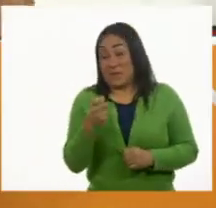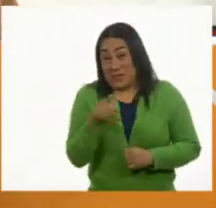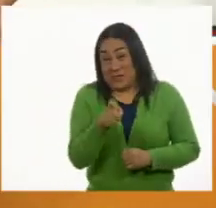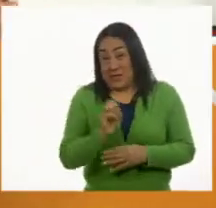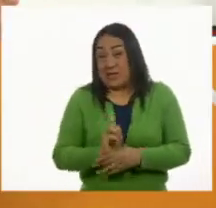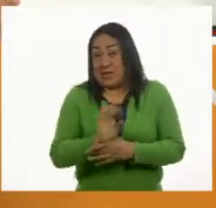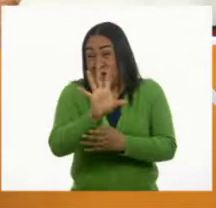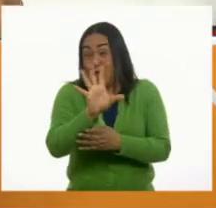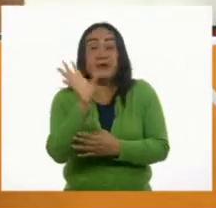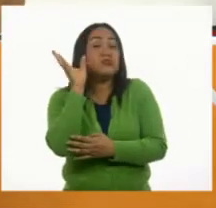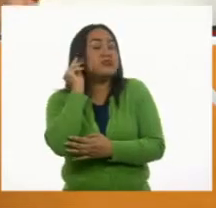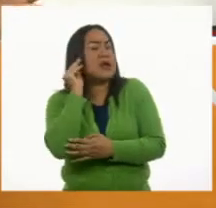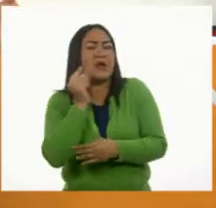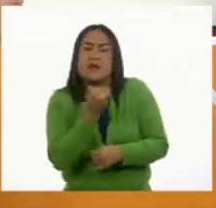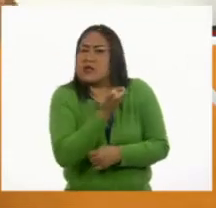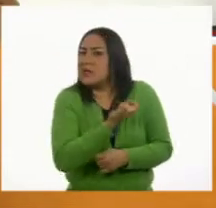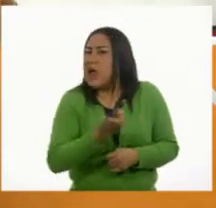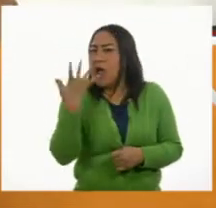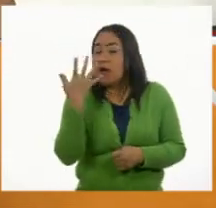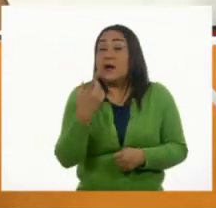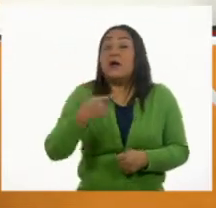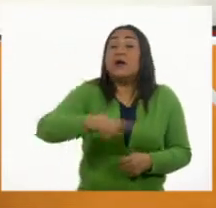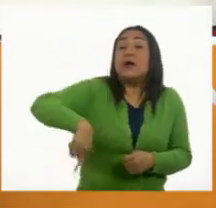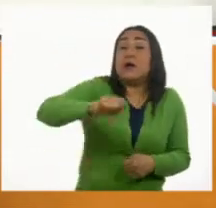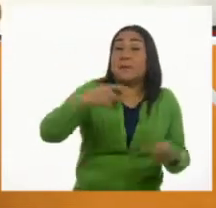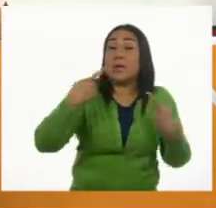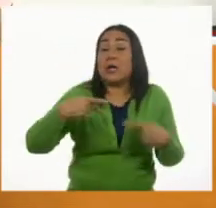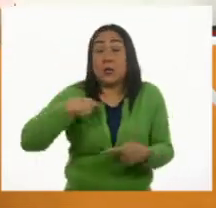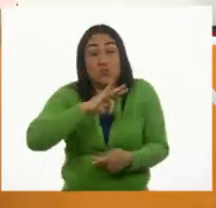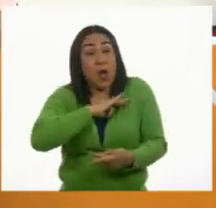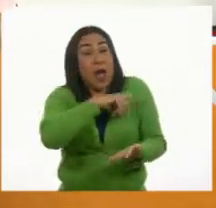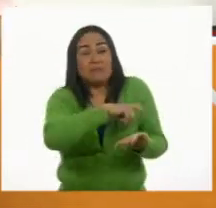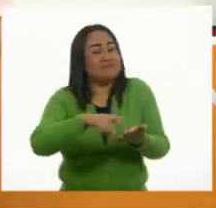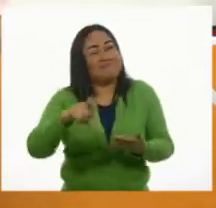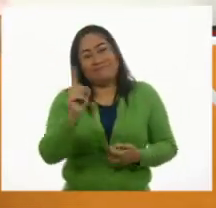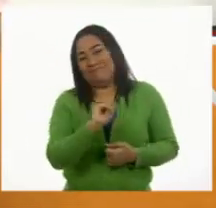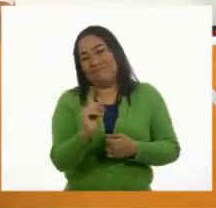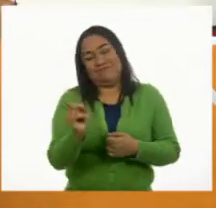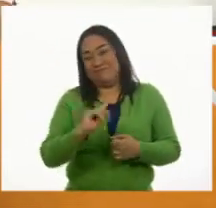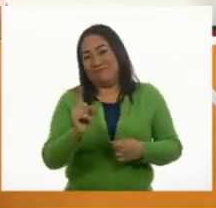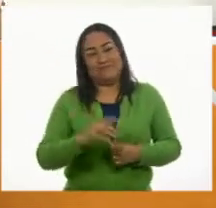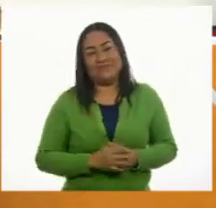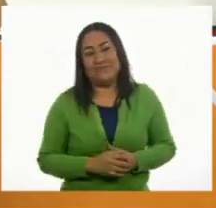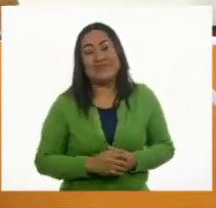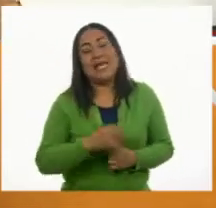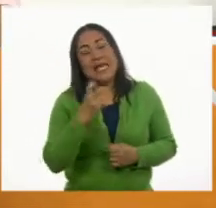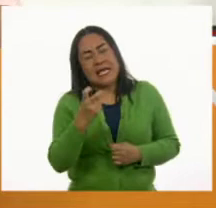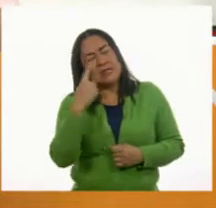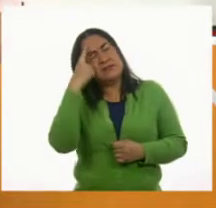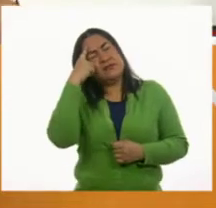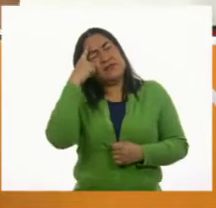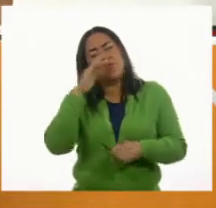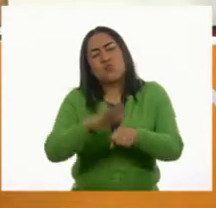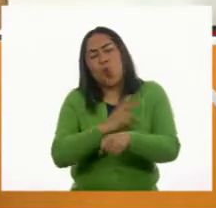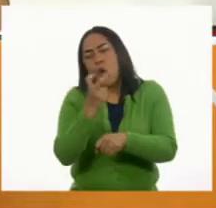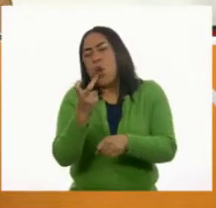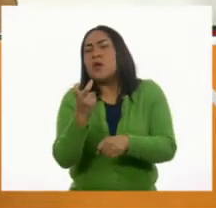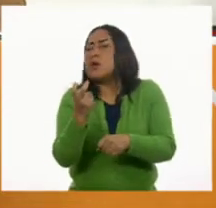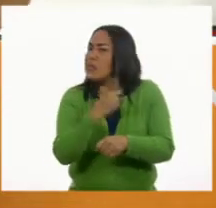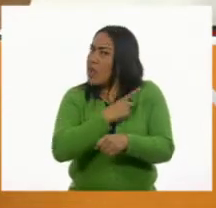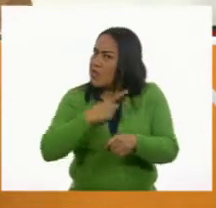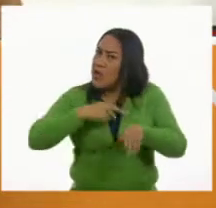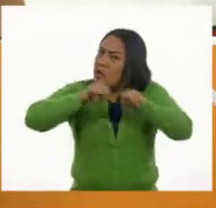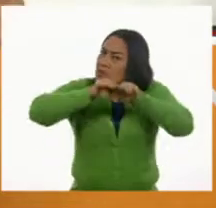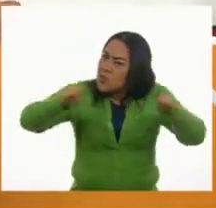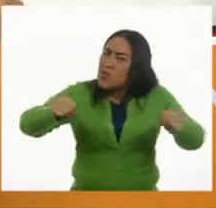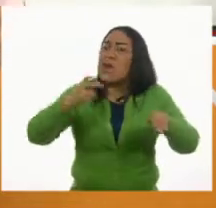muy caros y no todas las personas podían conseguirlos. Esa fue una de las luchas de la revolución, la igualdad,